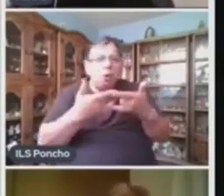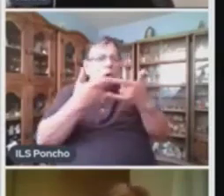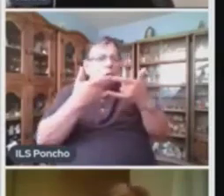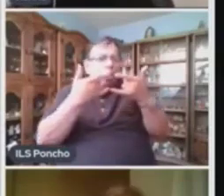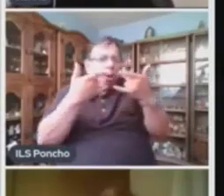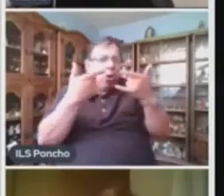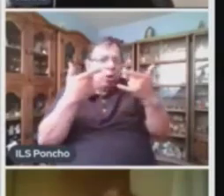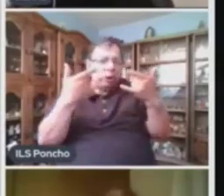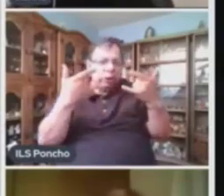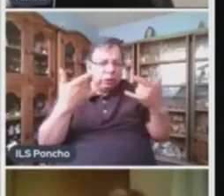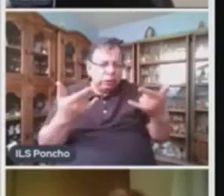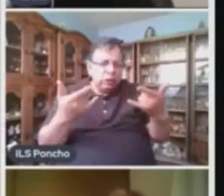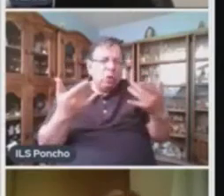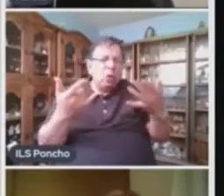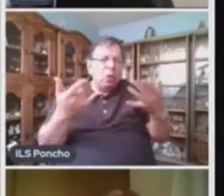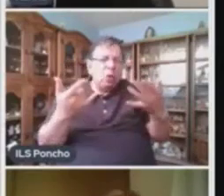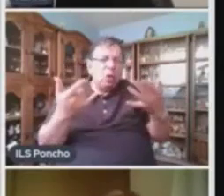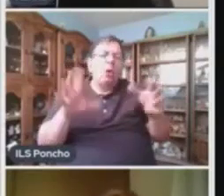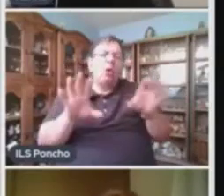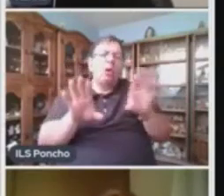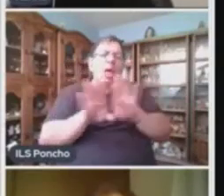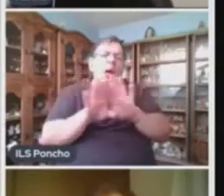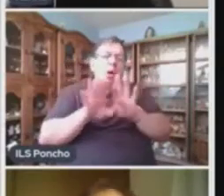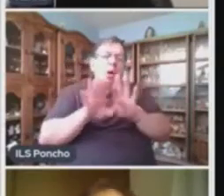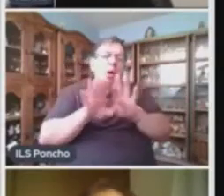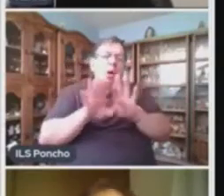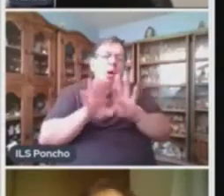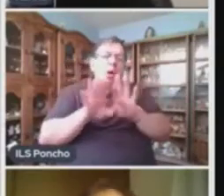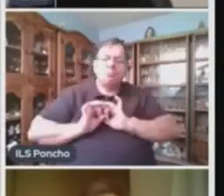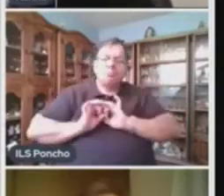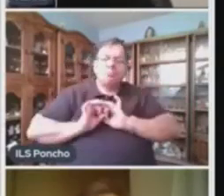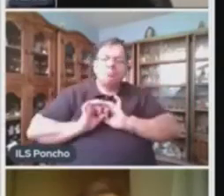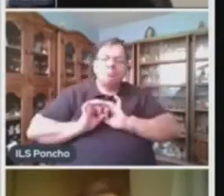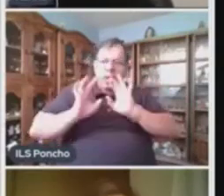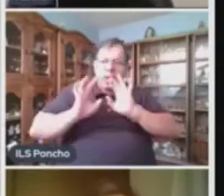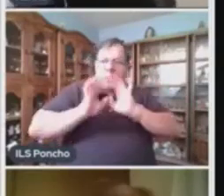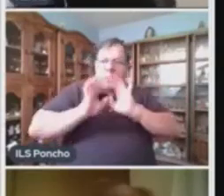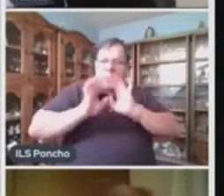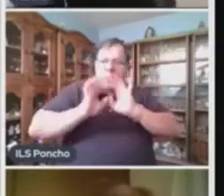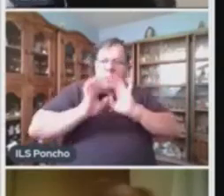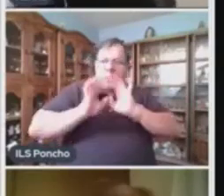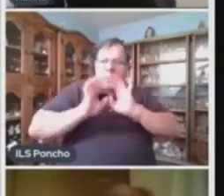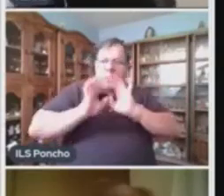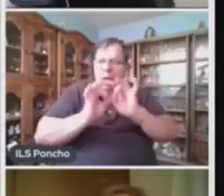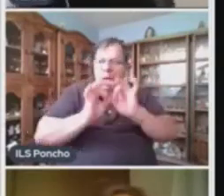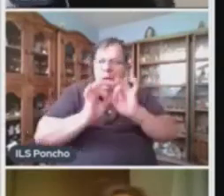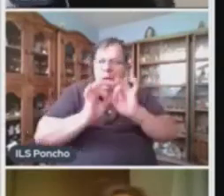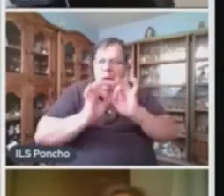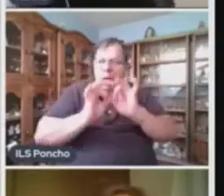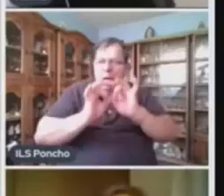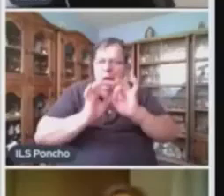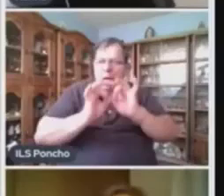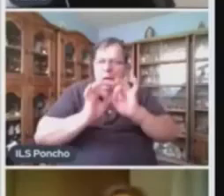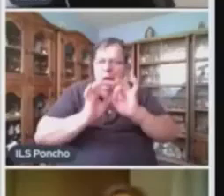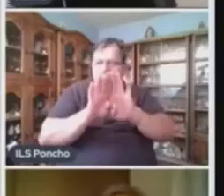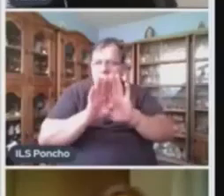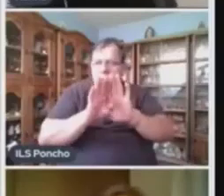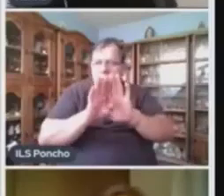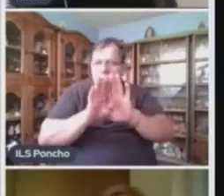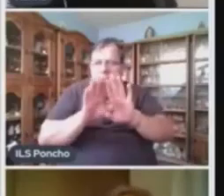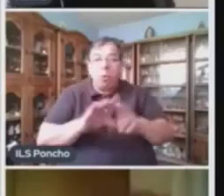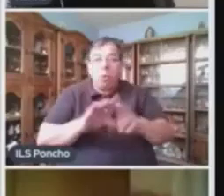narrar algún acontecimiento. Se caracteriza por la figura de un narrador que puede o no